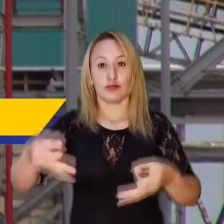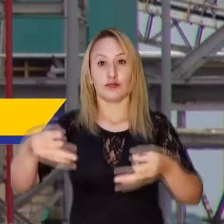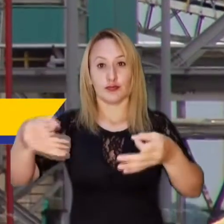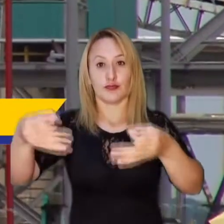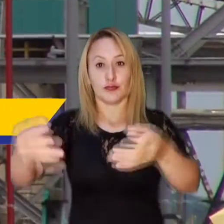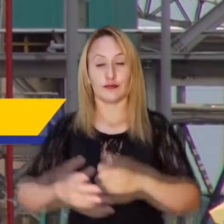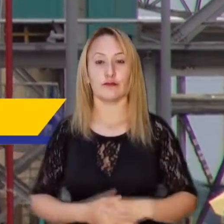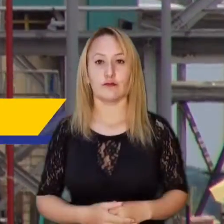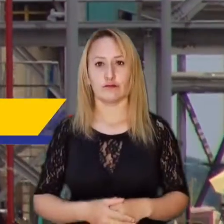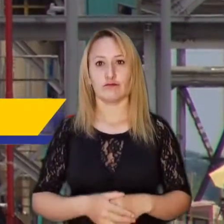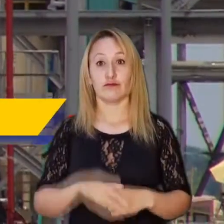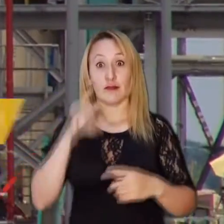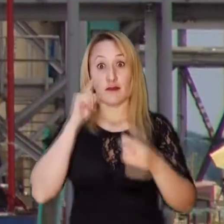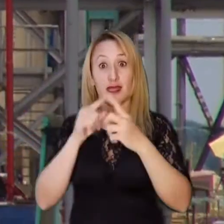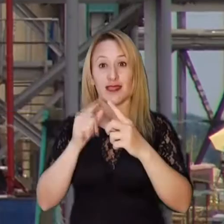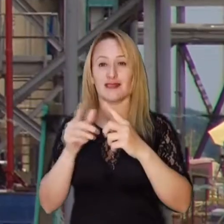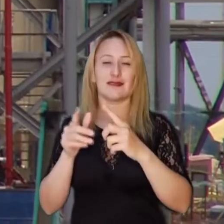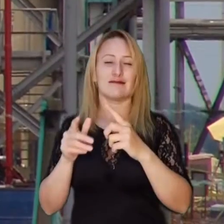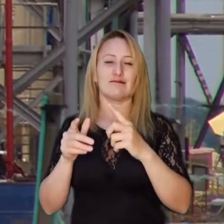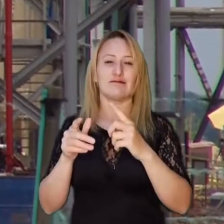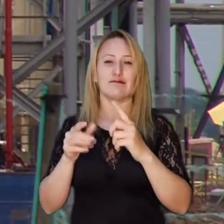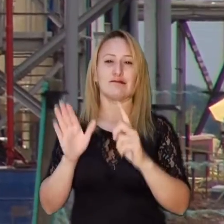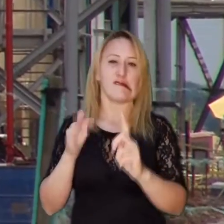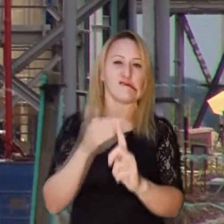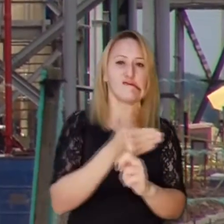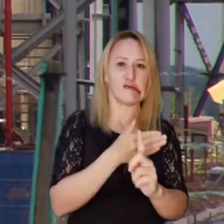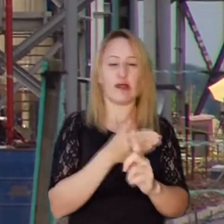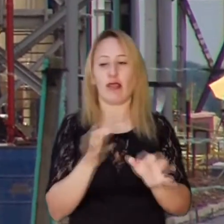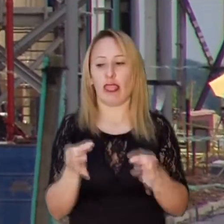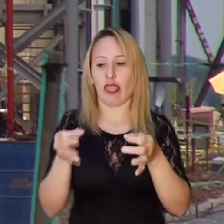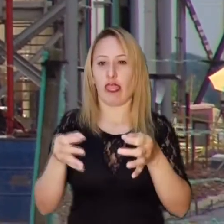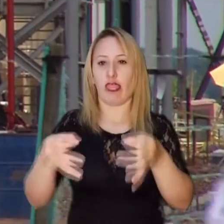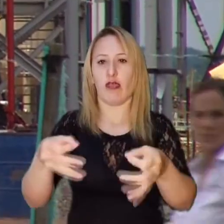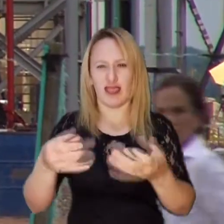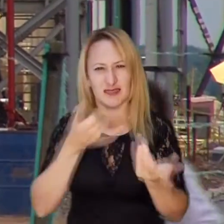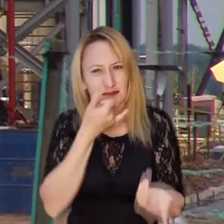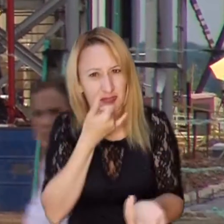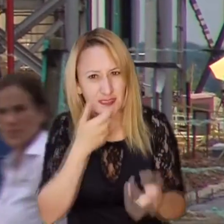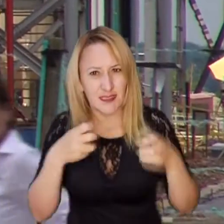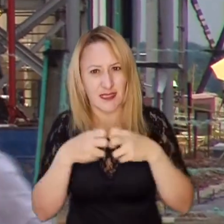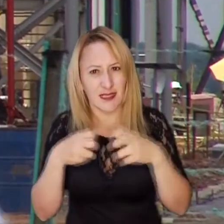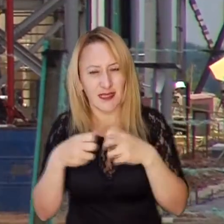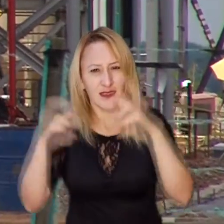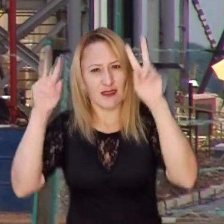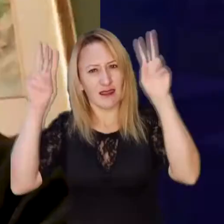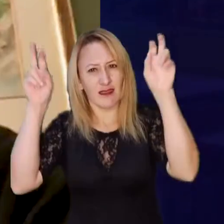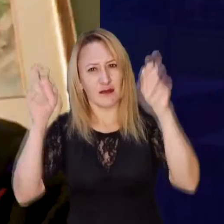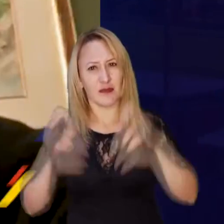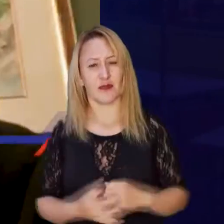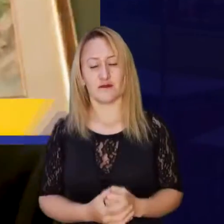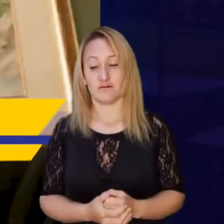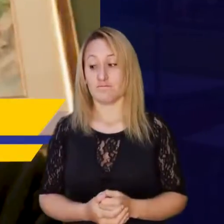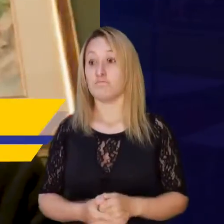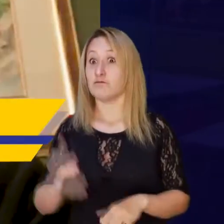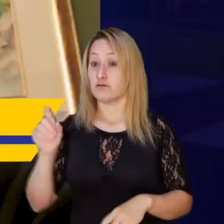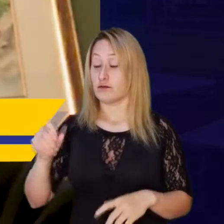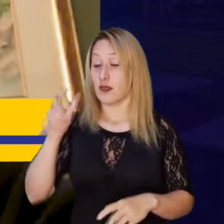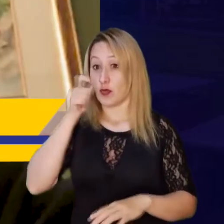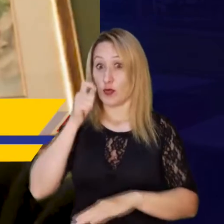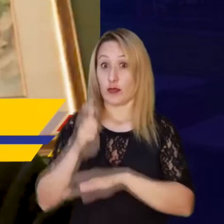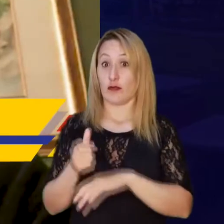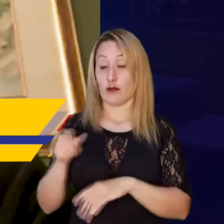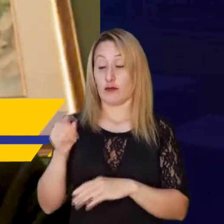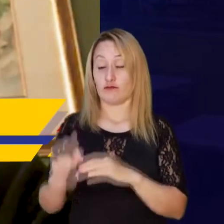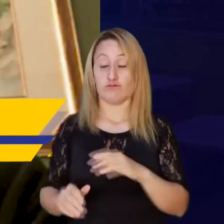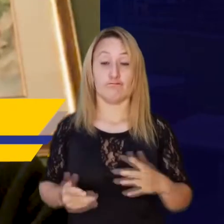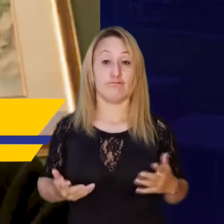generando cambios en las metas de producción. Con estos fallos, ¿qué está sucediendo en el sector energético? Creo que hay que celebrar que